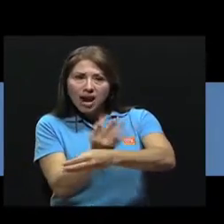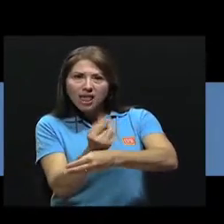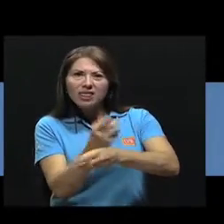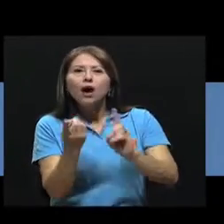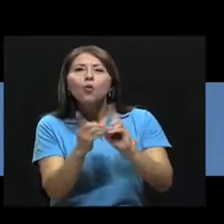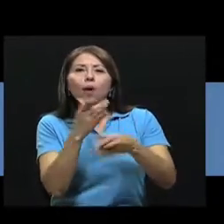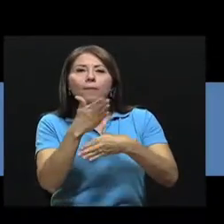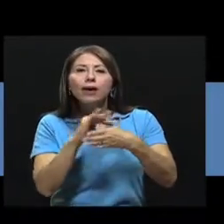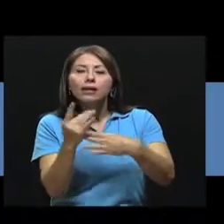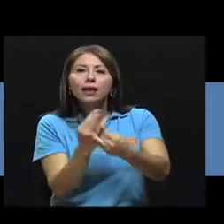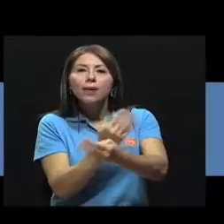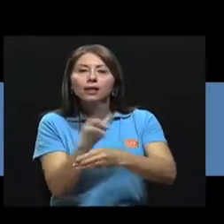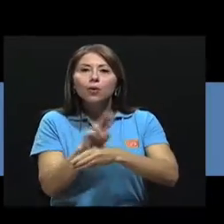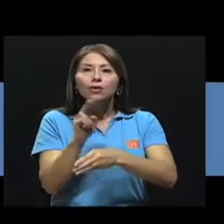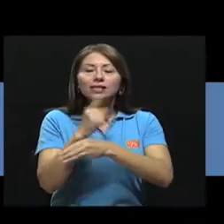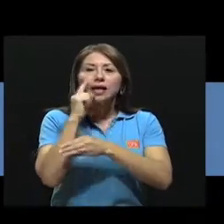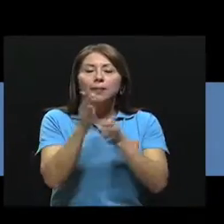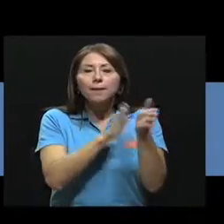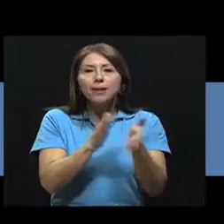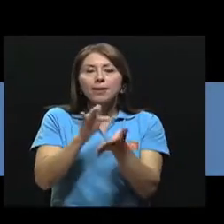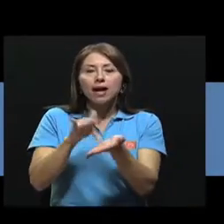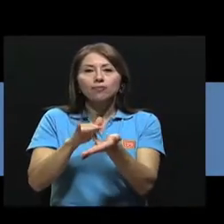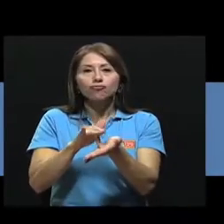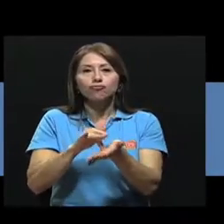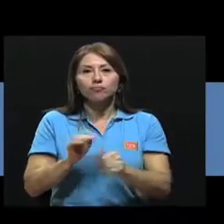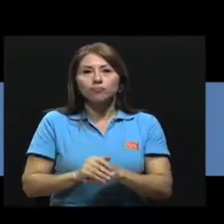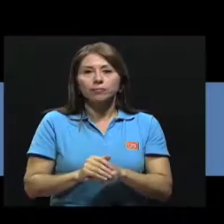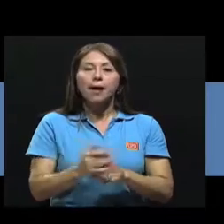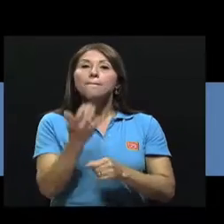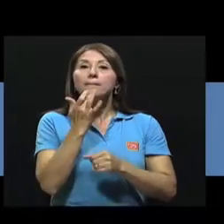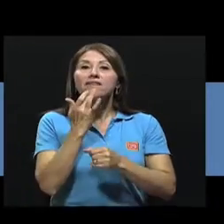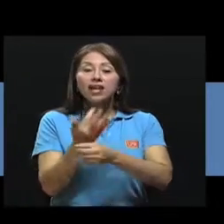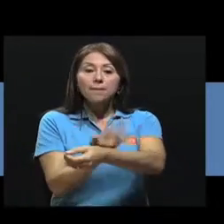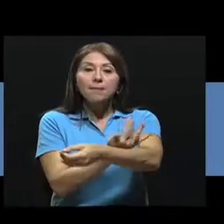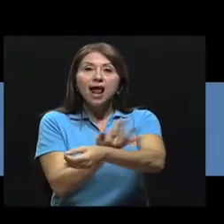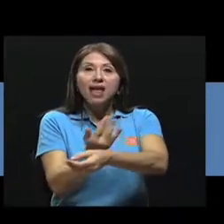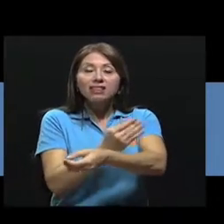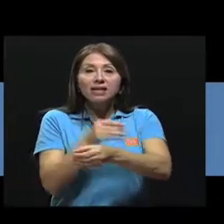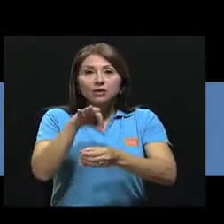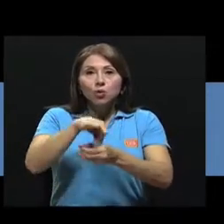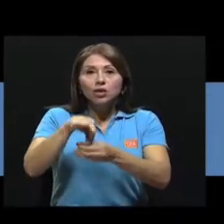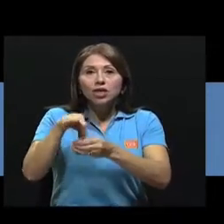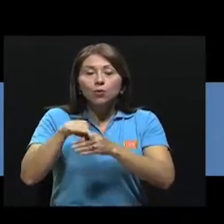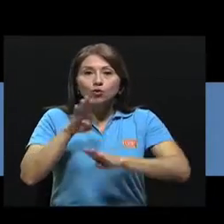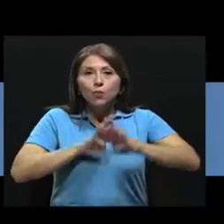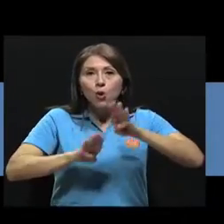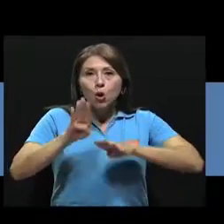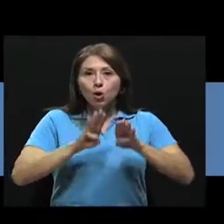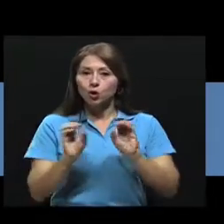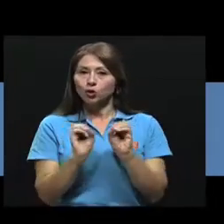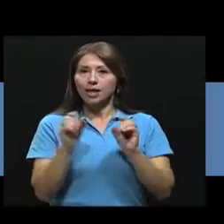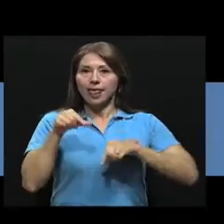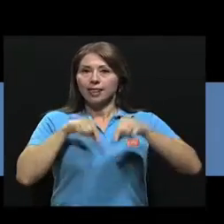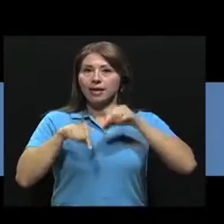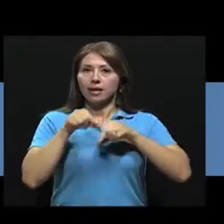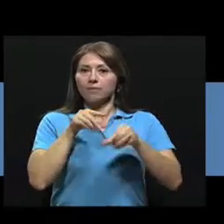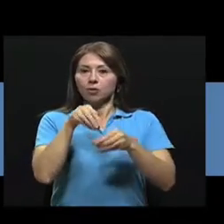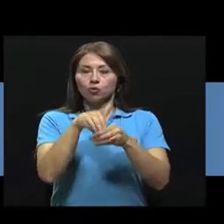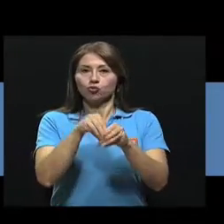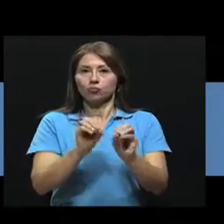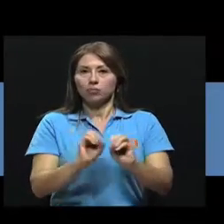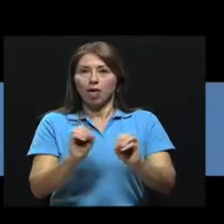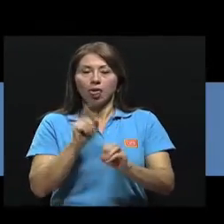Prefiera las plantas de cultivo biológico, sin fertilizantes ni químicos. Para todas las preparaciones, asegúrese de limpiar los